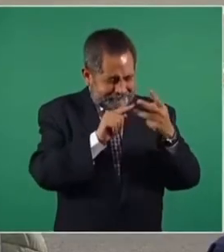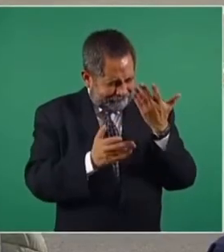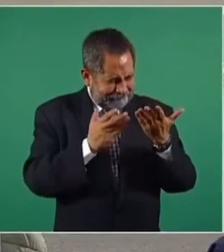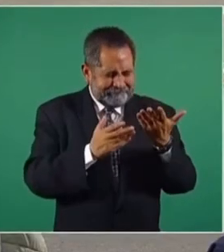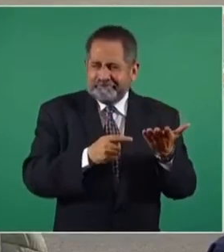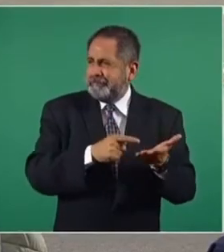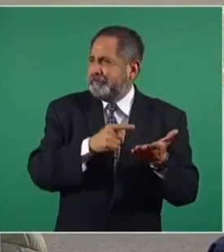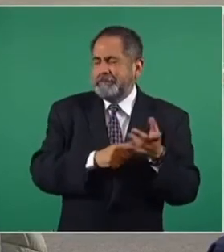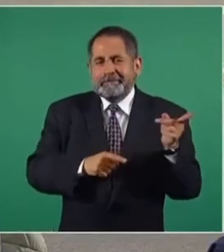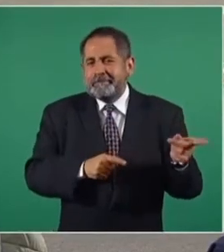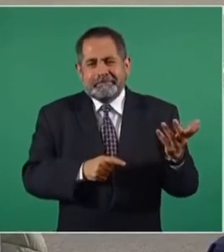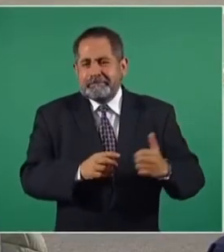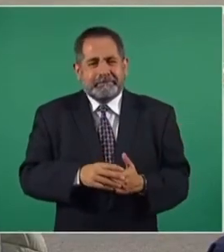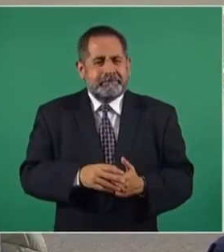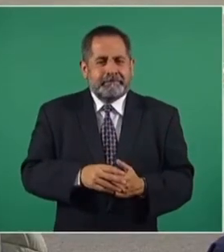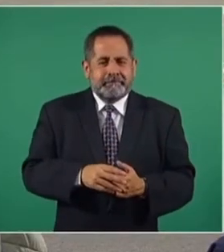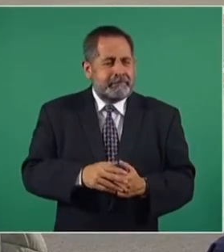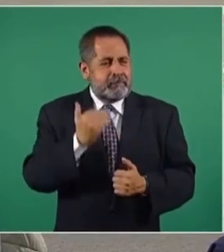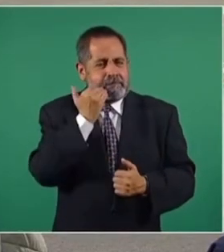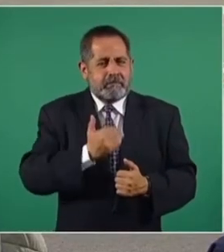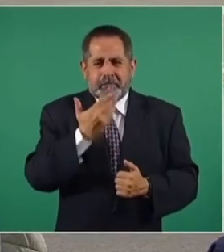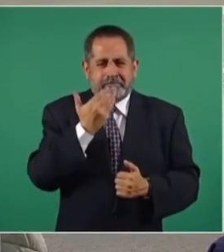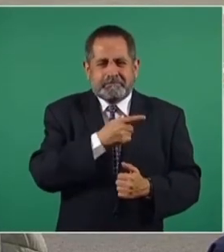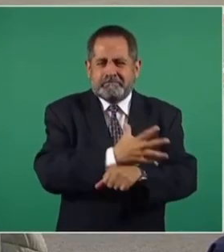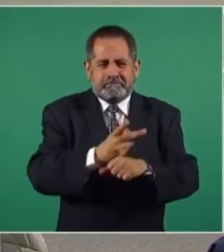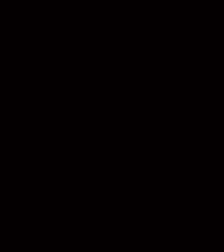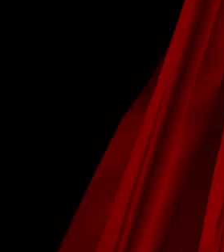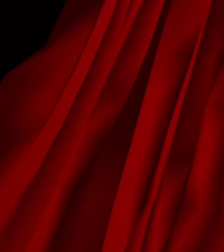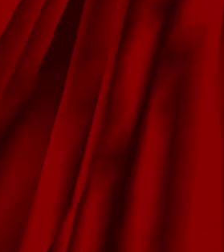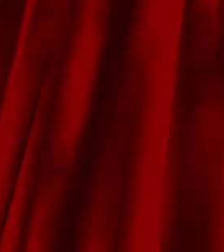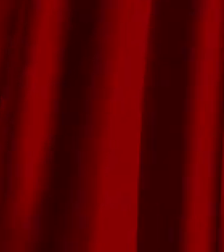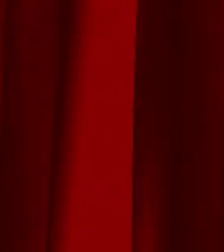irregulares, por decirlo menos.